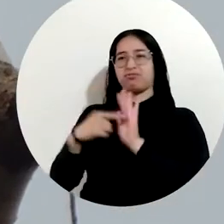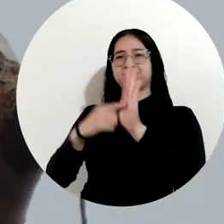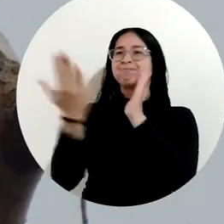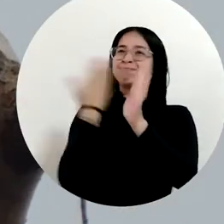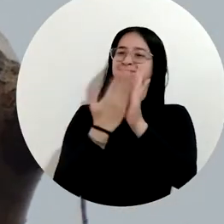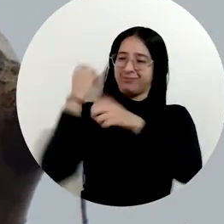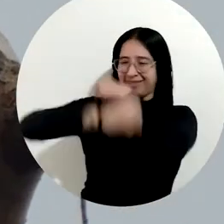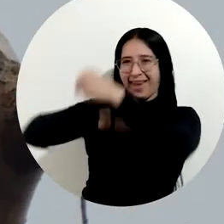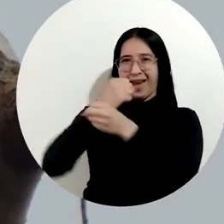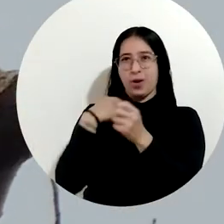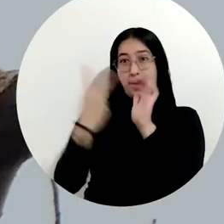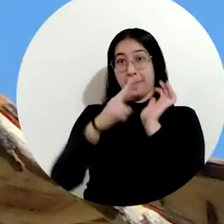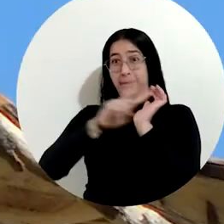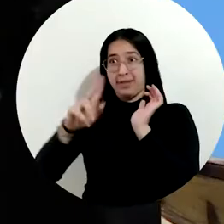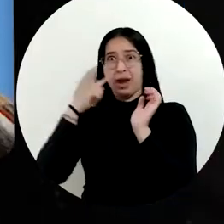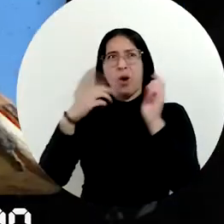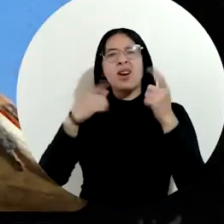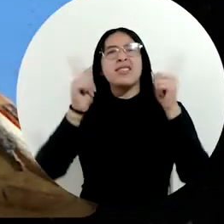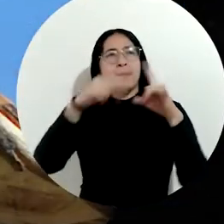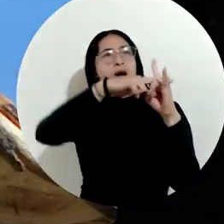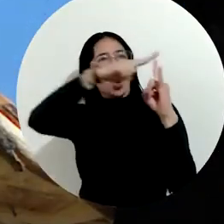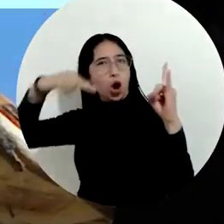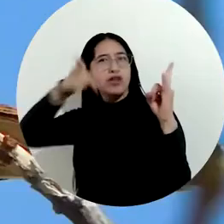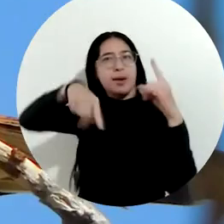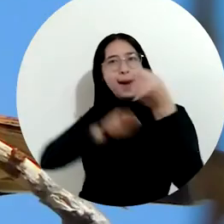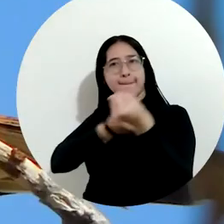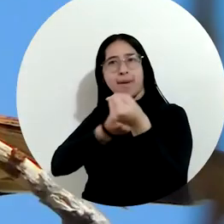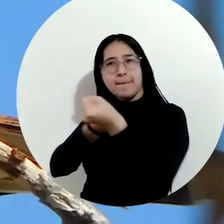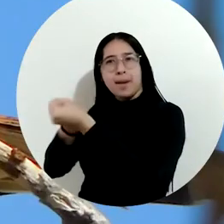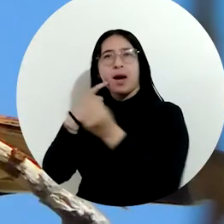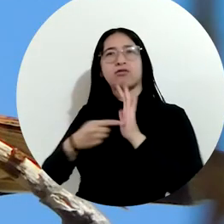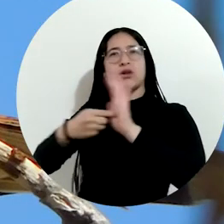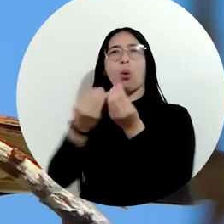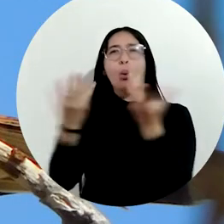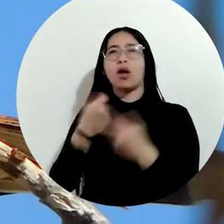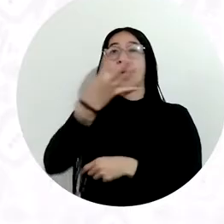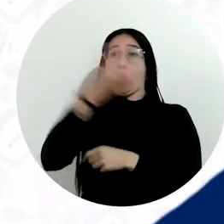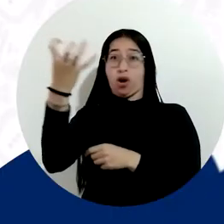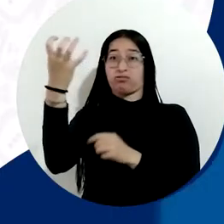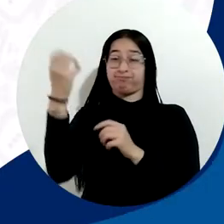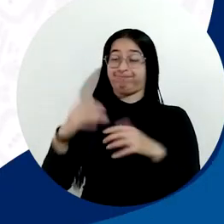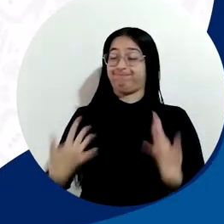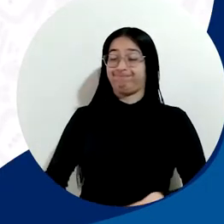Big Day 2022, cifra a la que el Departamento del Magdalena aportó 400 registros.